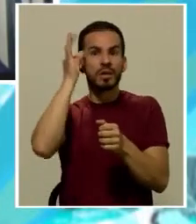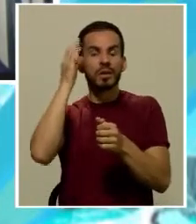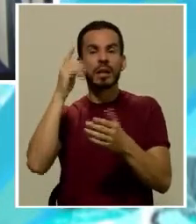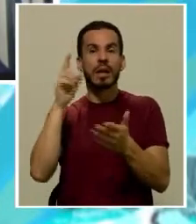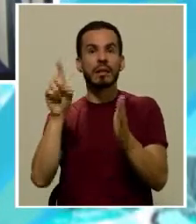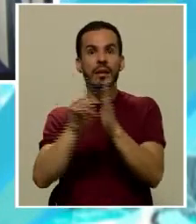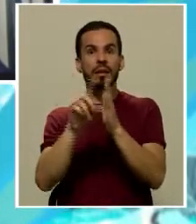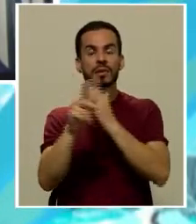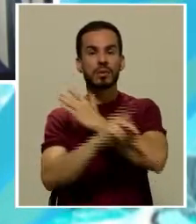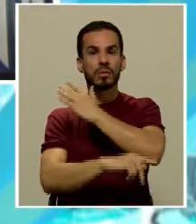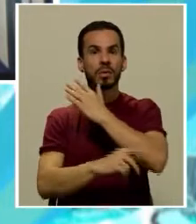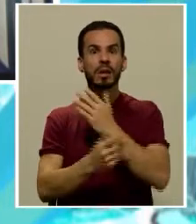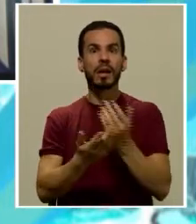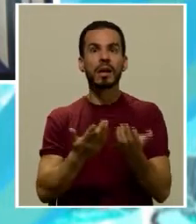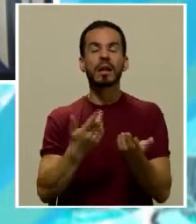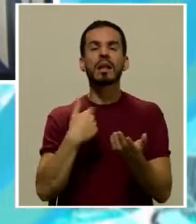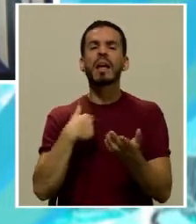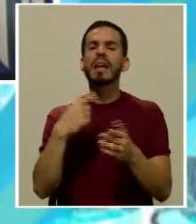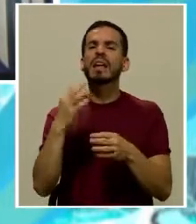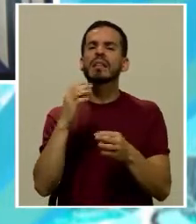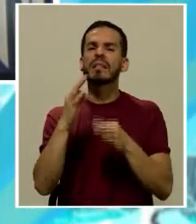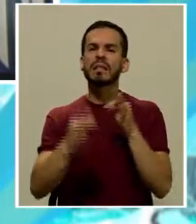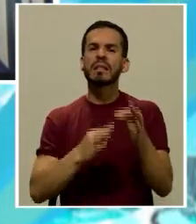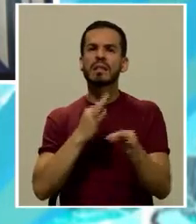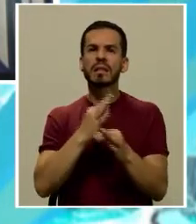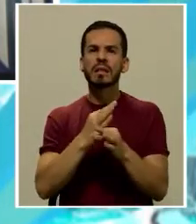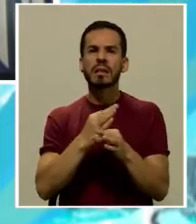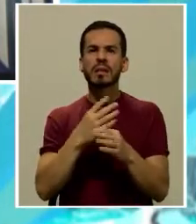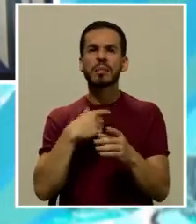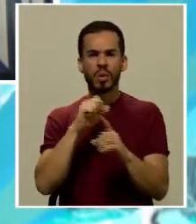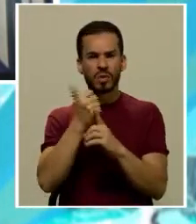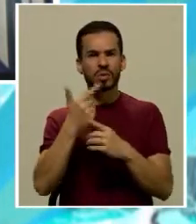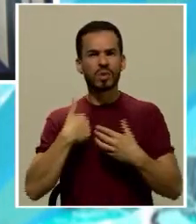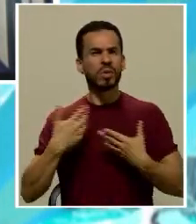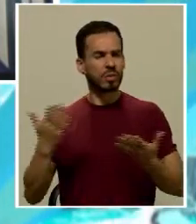en qué tipo de sociedad queremos propiciar.